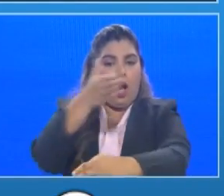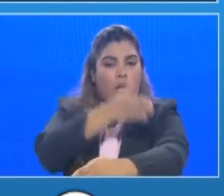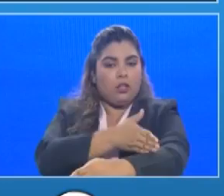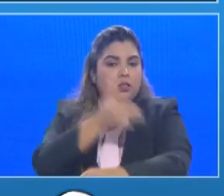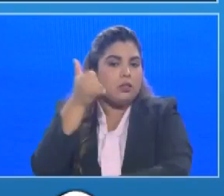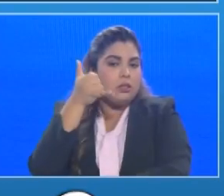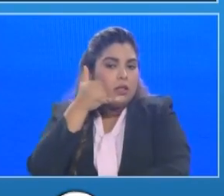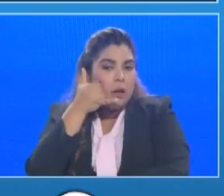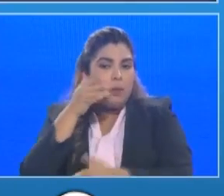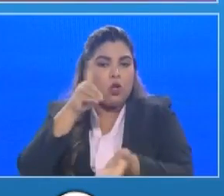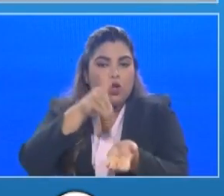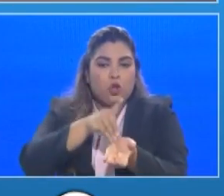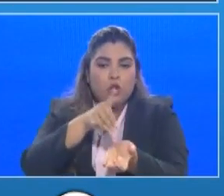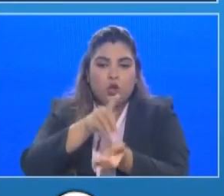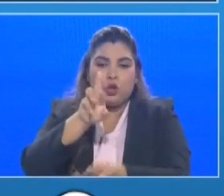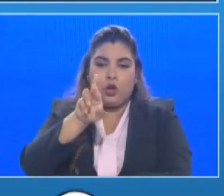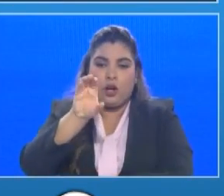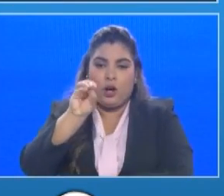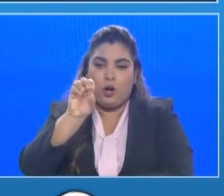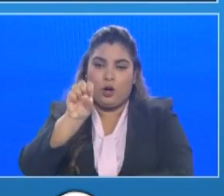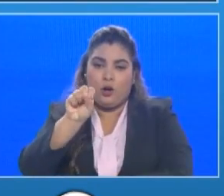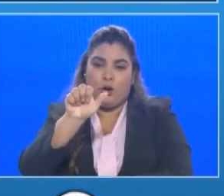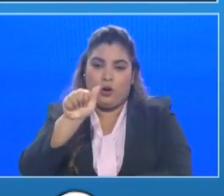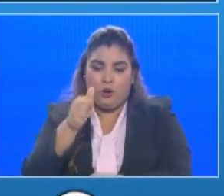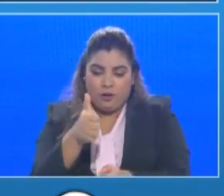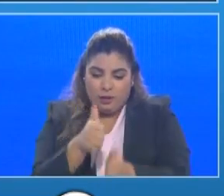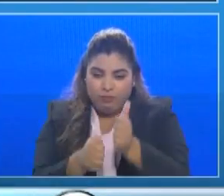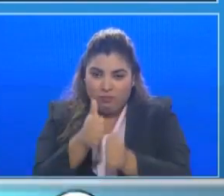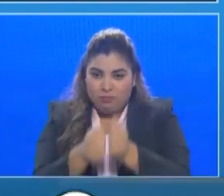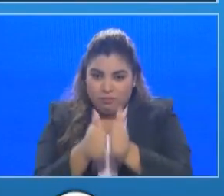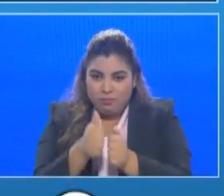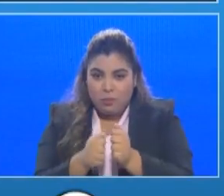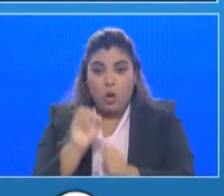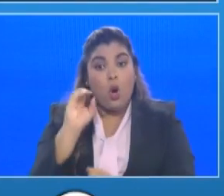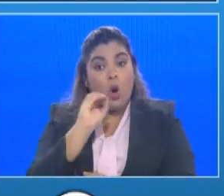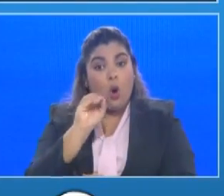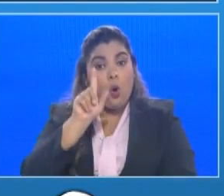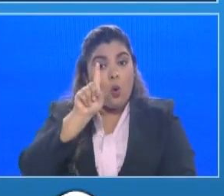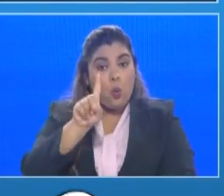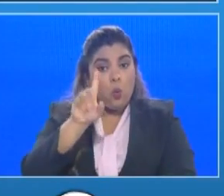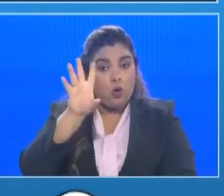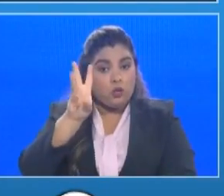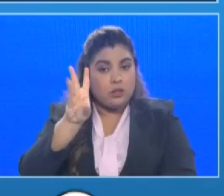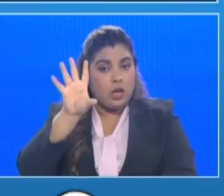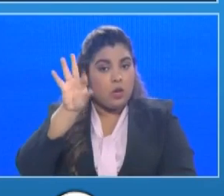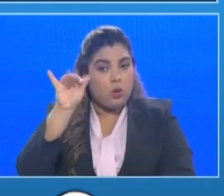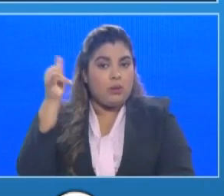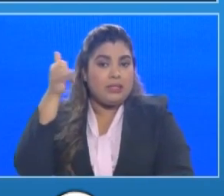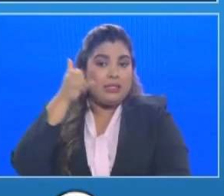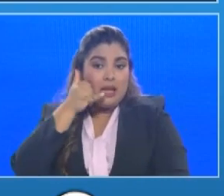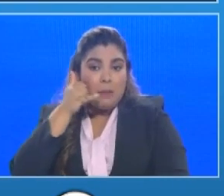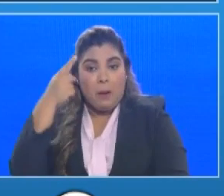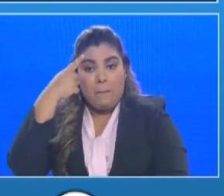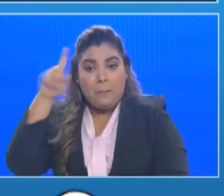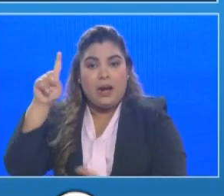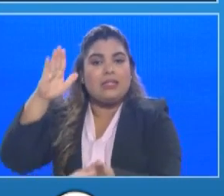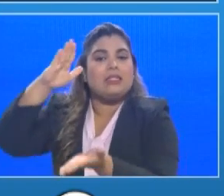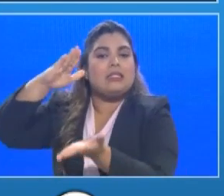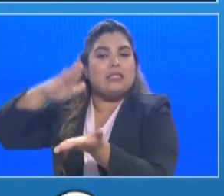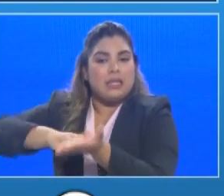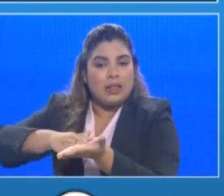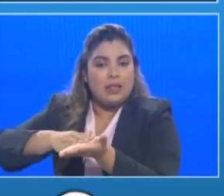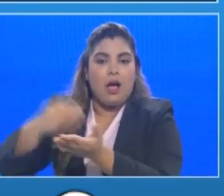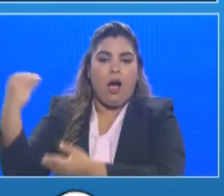con Rosa o a través del sistema telefónico 169 quienes son los que dan la cita para que puedan